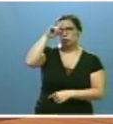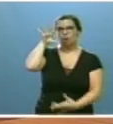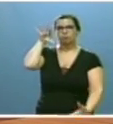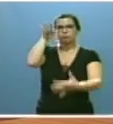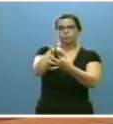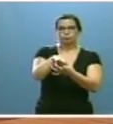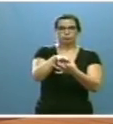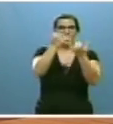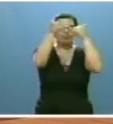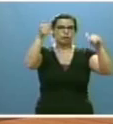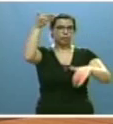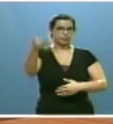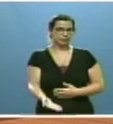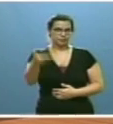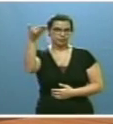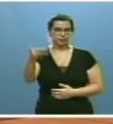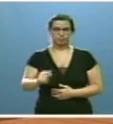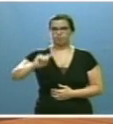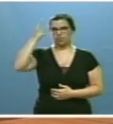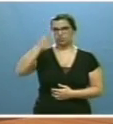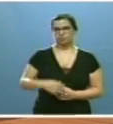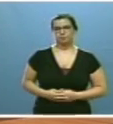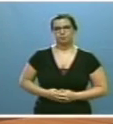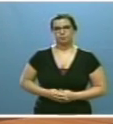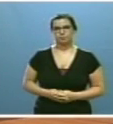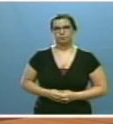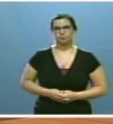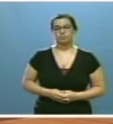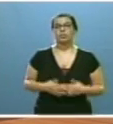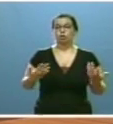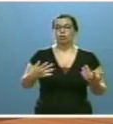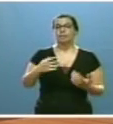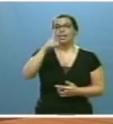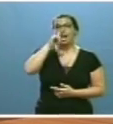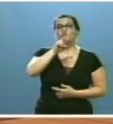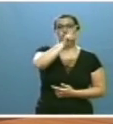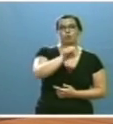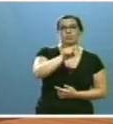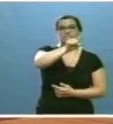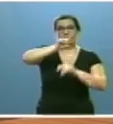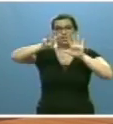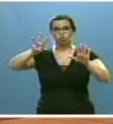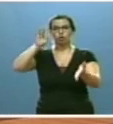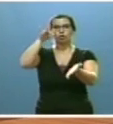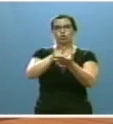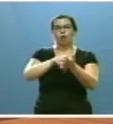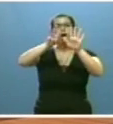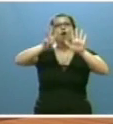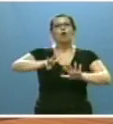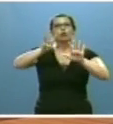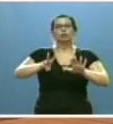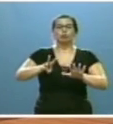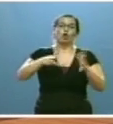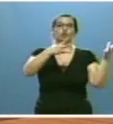grandes conmemoraciones más importantes. Así, en 2018, se celebrará el octavo centenario de la